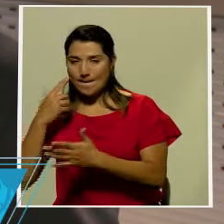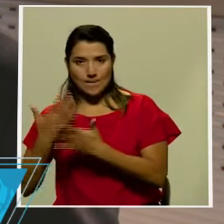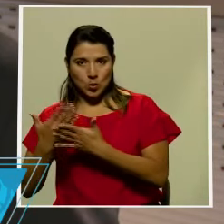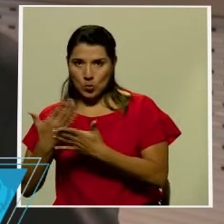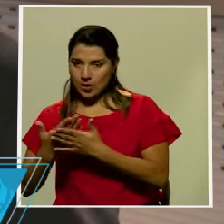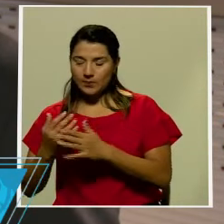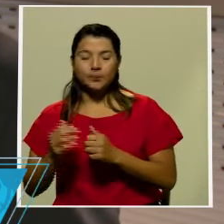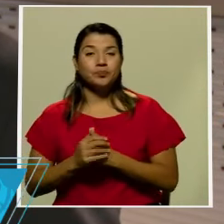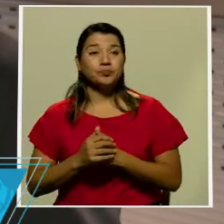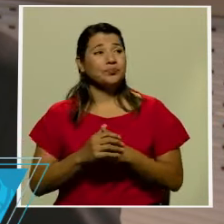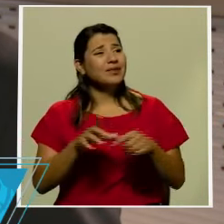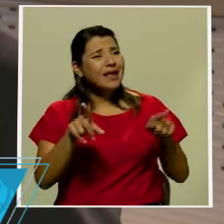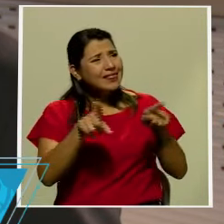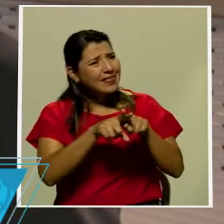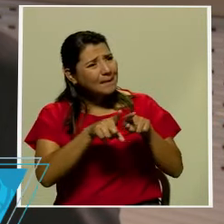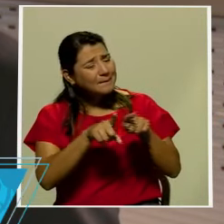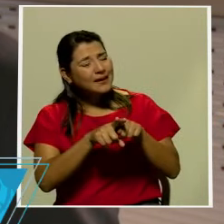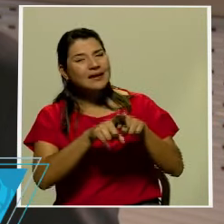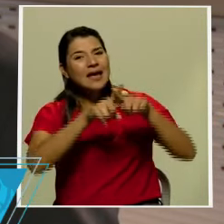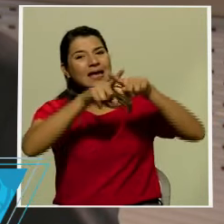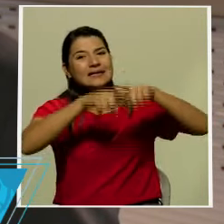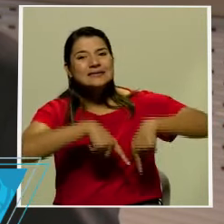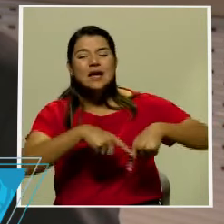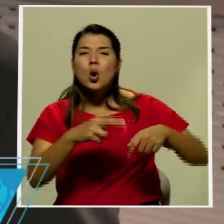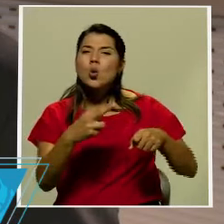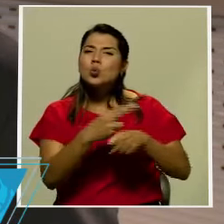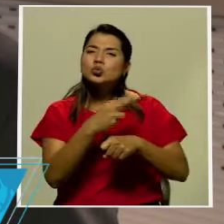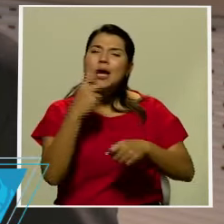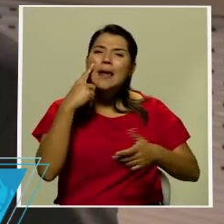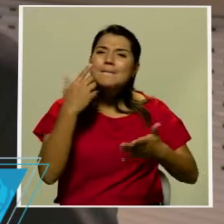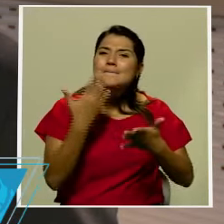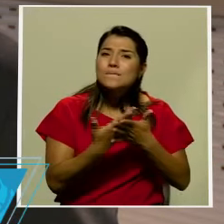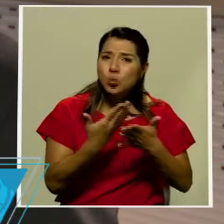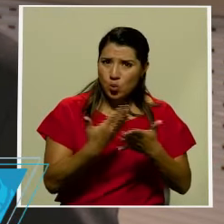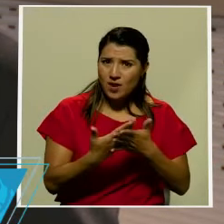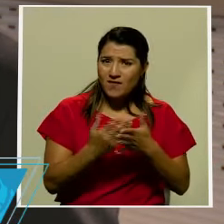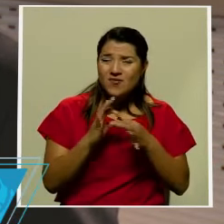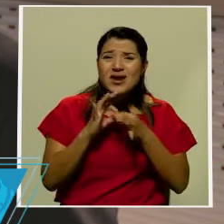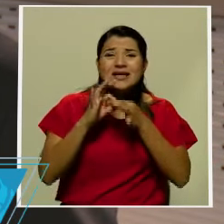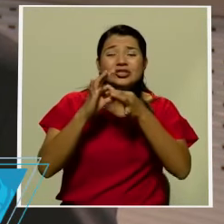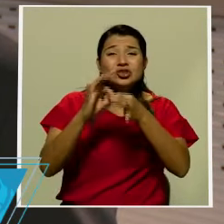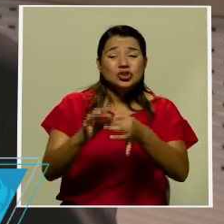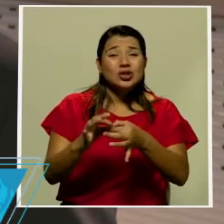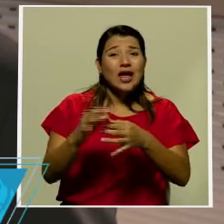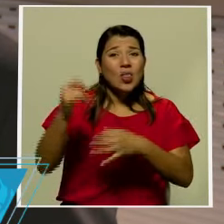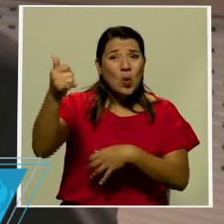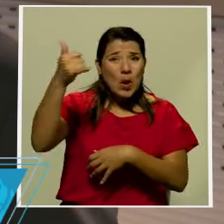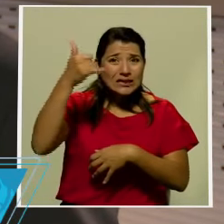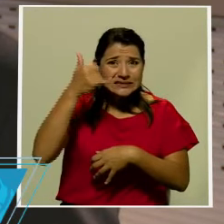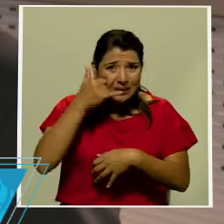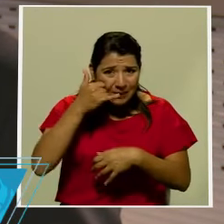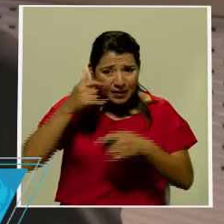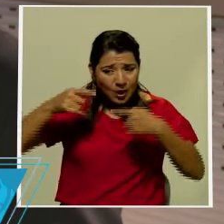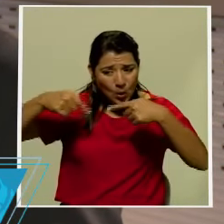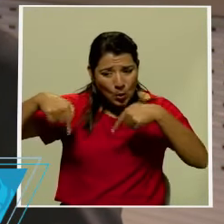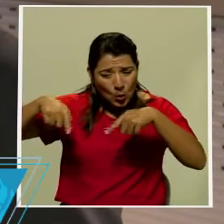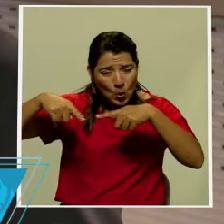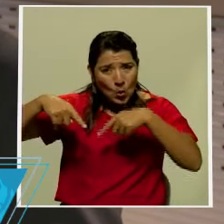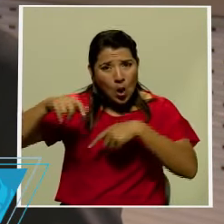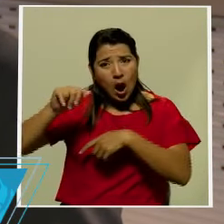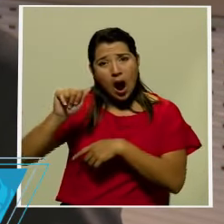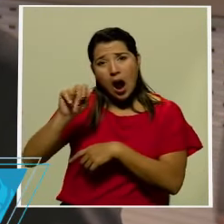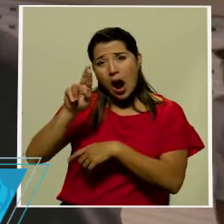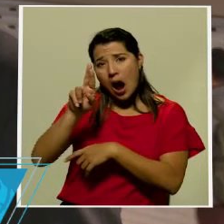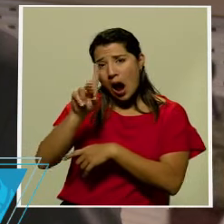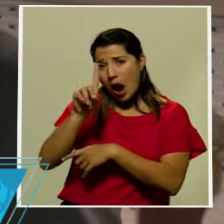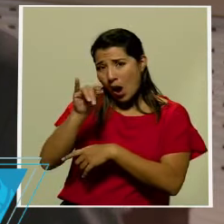uso o se elimina el uso de la prueba de esa llamada telefónica y en este posible juicio si se diera